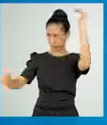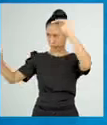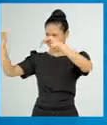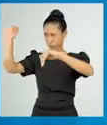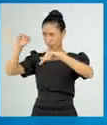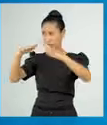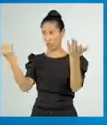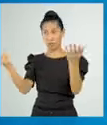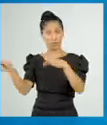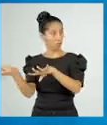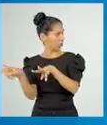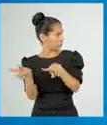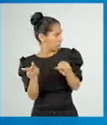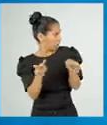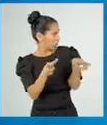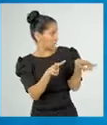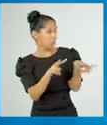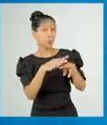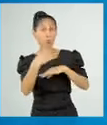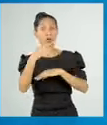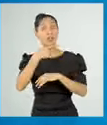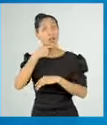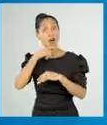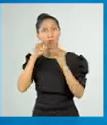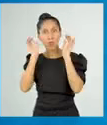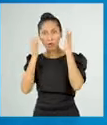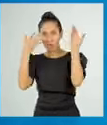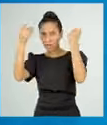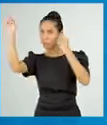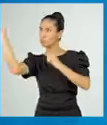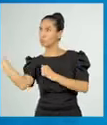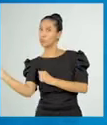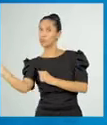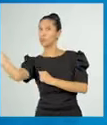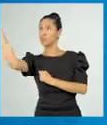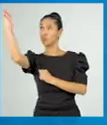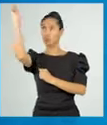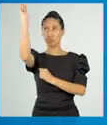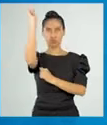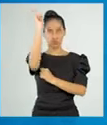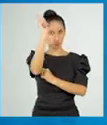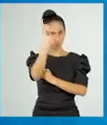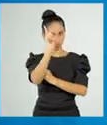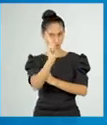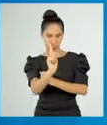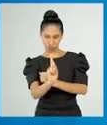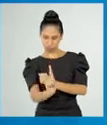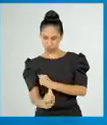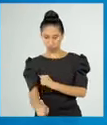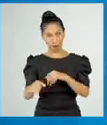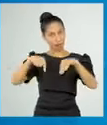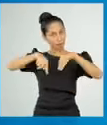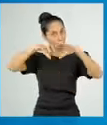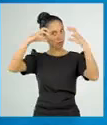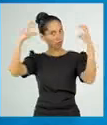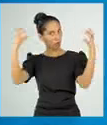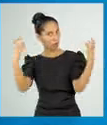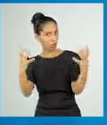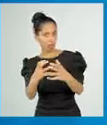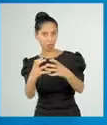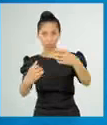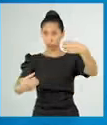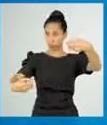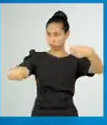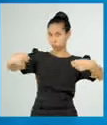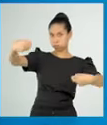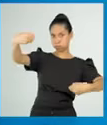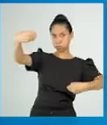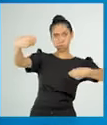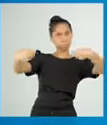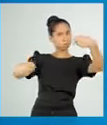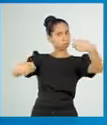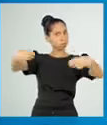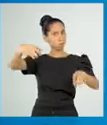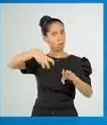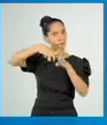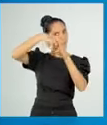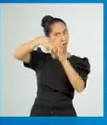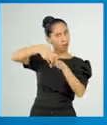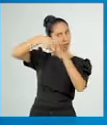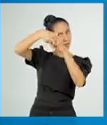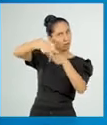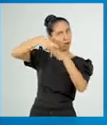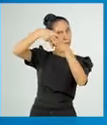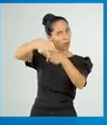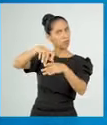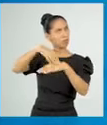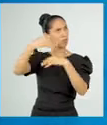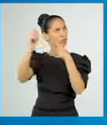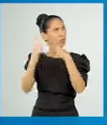descendió a la tierra sobre un magnífico carro tirado por caballos. Al poco tiempo, la curiosidad empezó a inquietar su